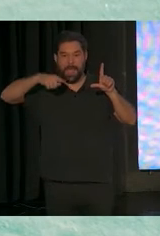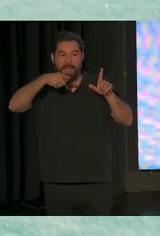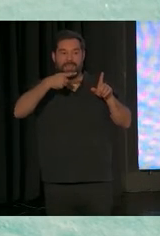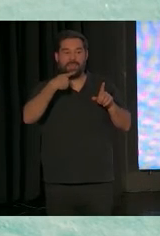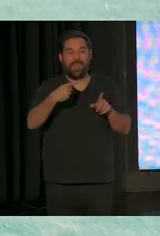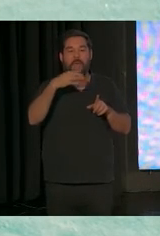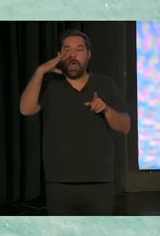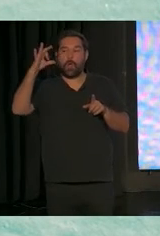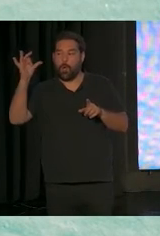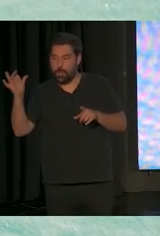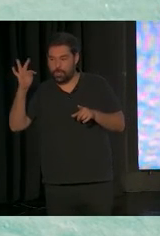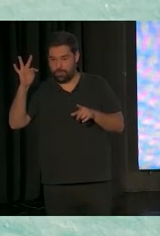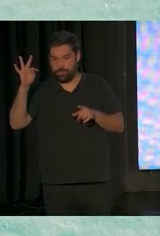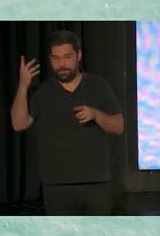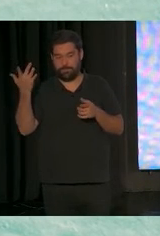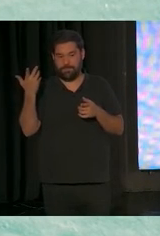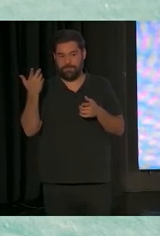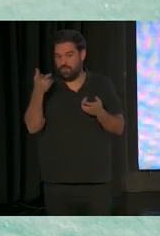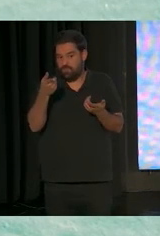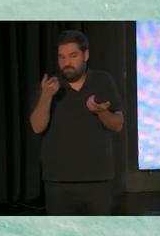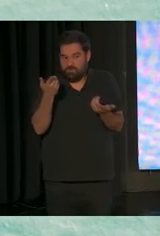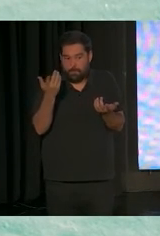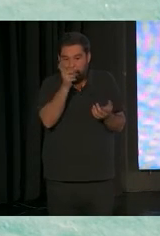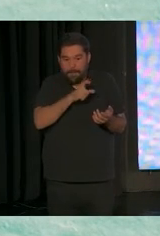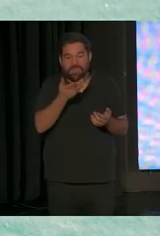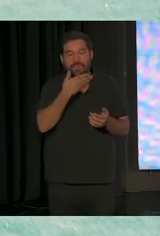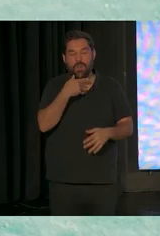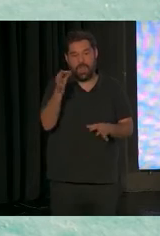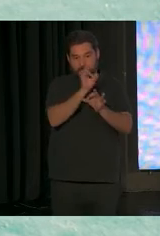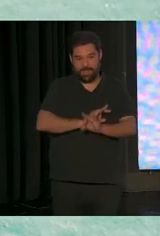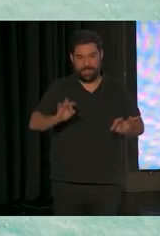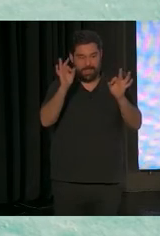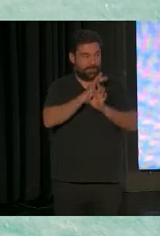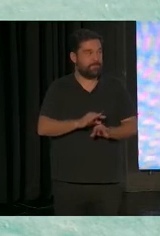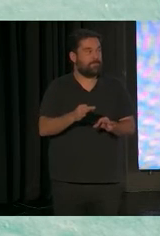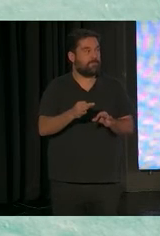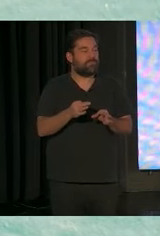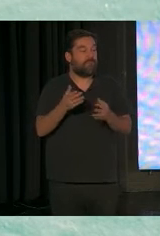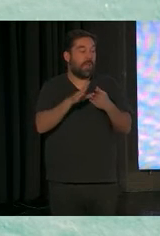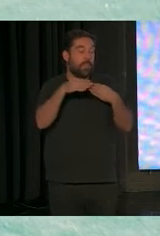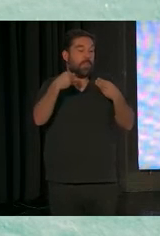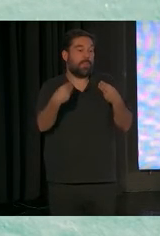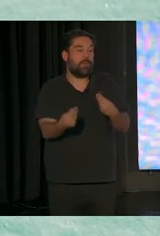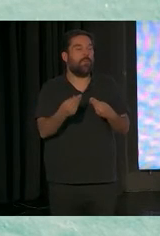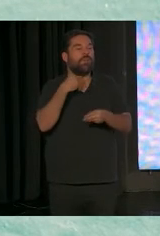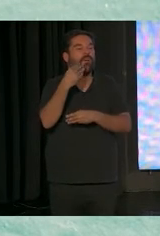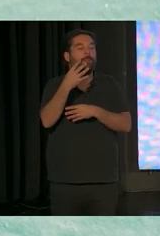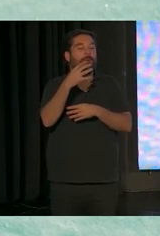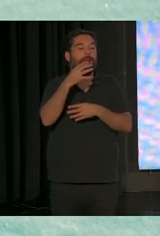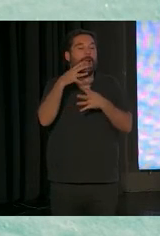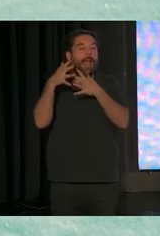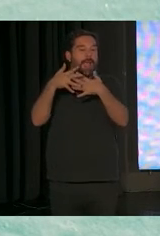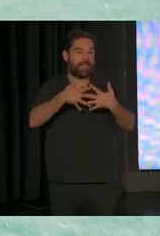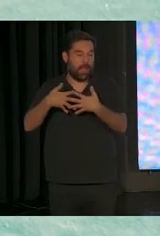COS, que nadie sabe lo que es, pero ahí está y no la usa? En este documento lo que han hecho en Estados Unidos es